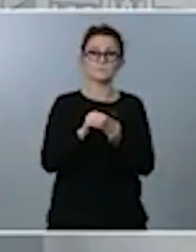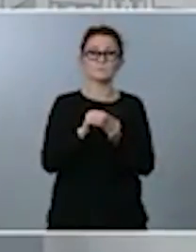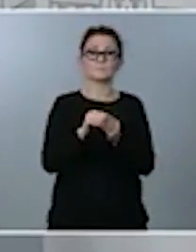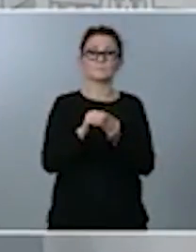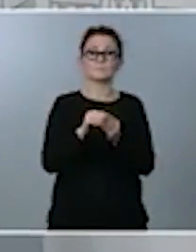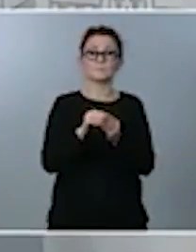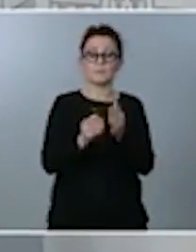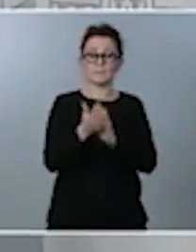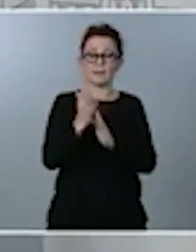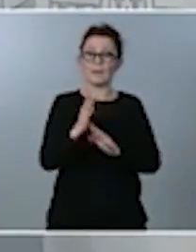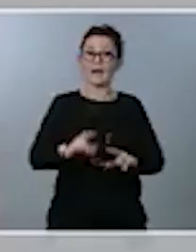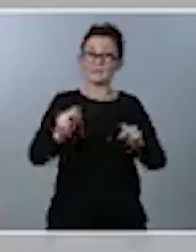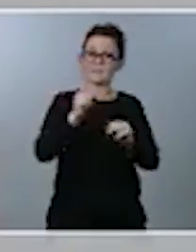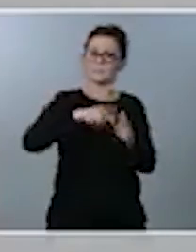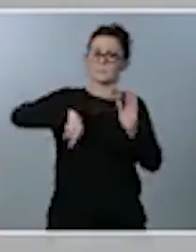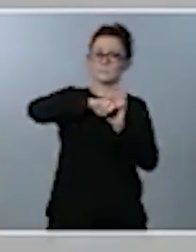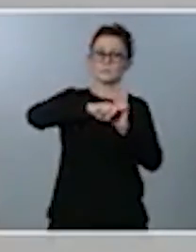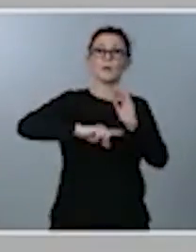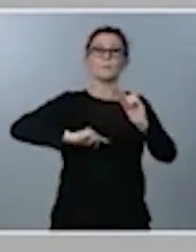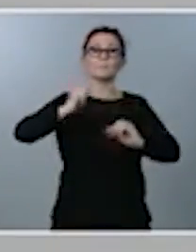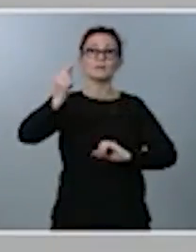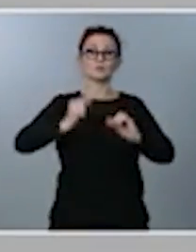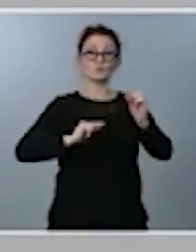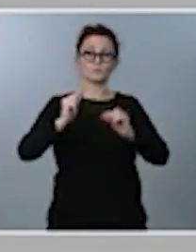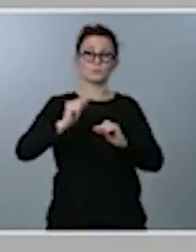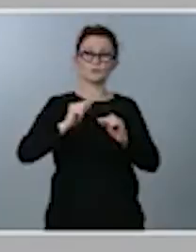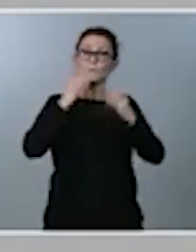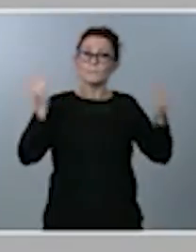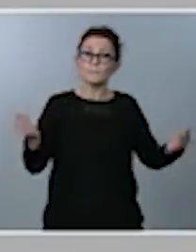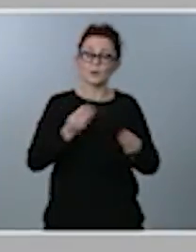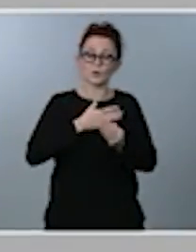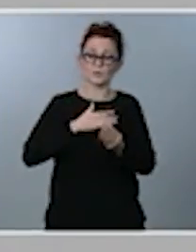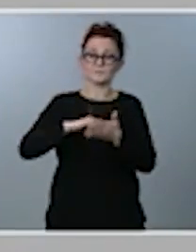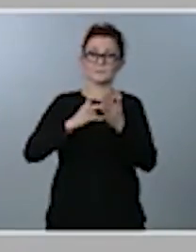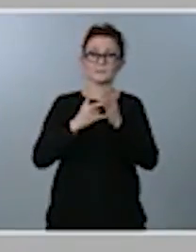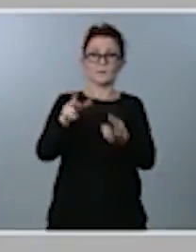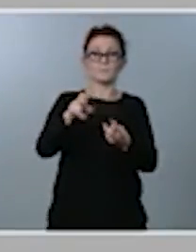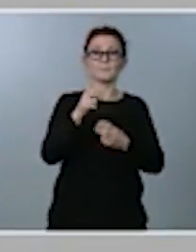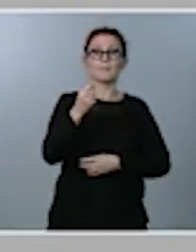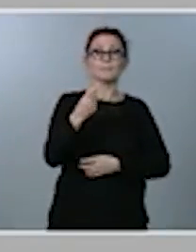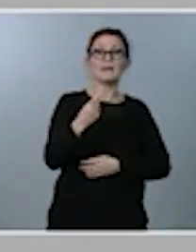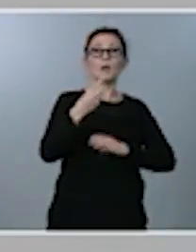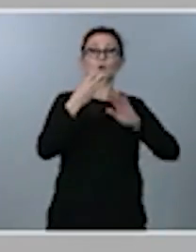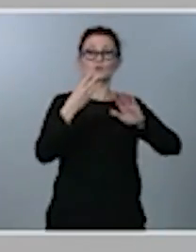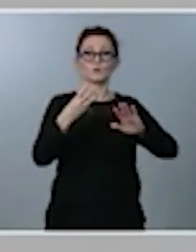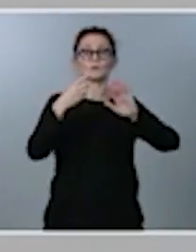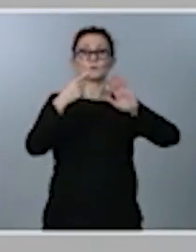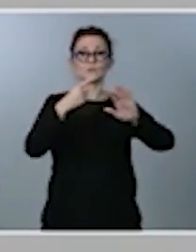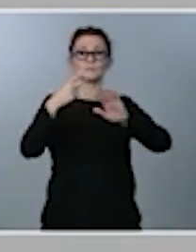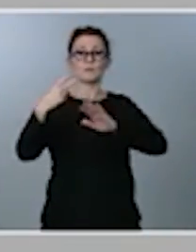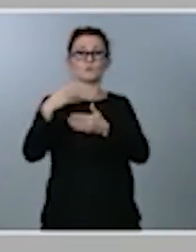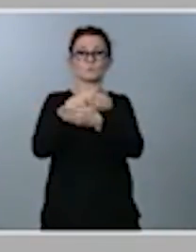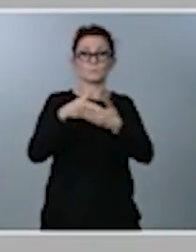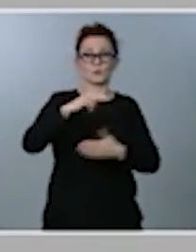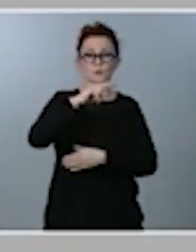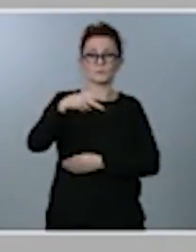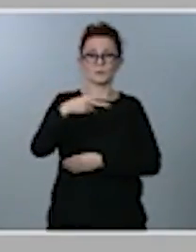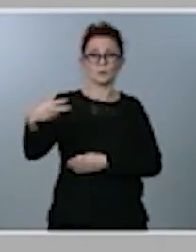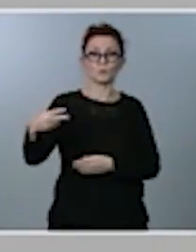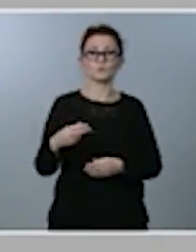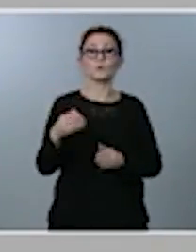presupuesto y que van a mejorar nuestro sistema fiscal en 2.862 millones de euros. Medida